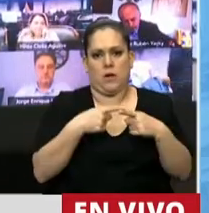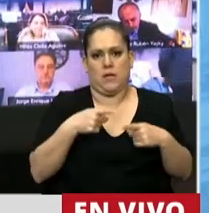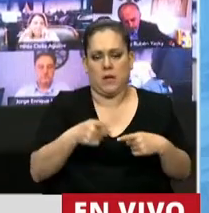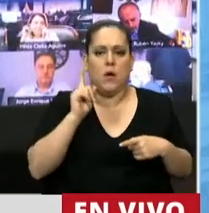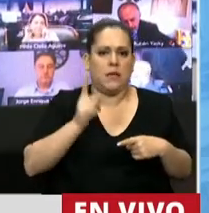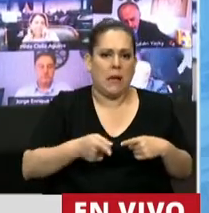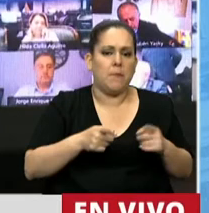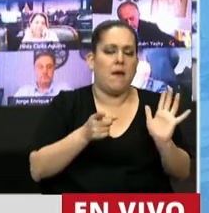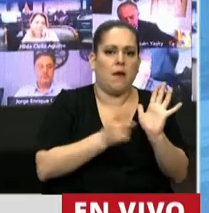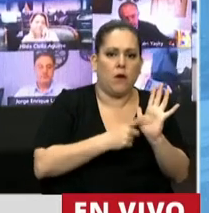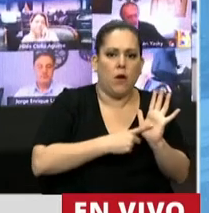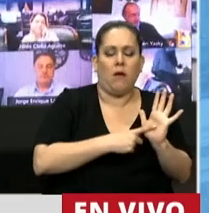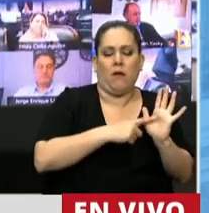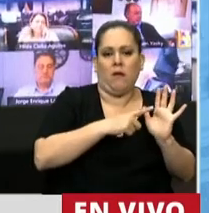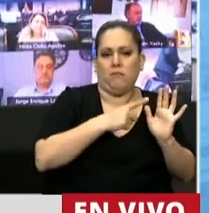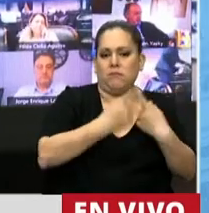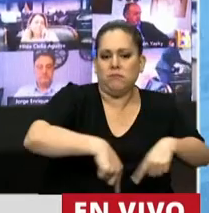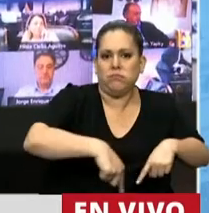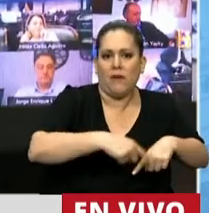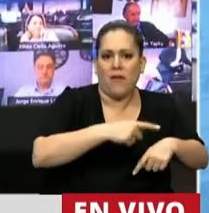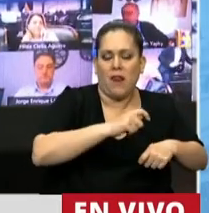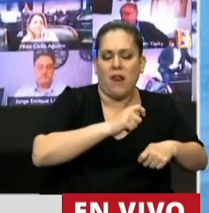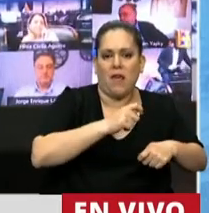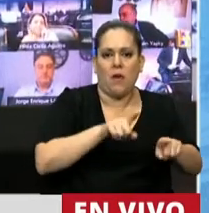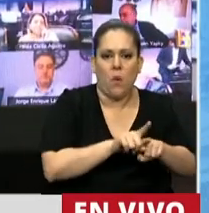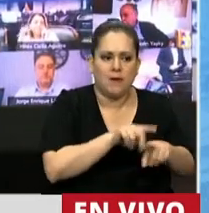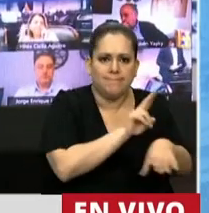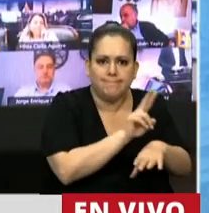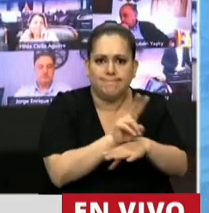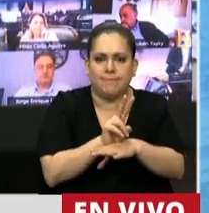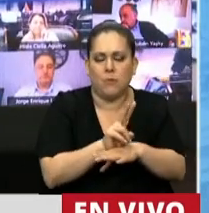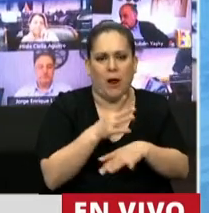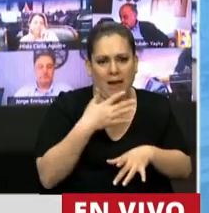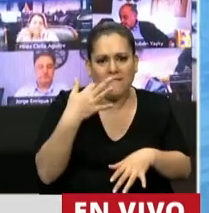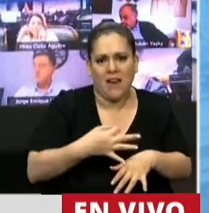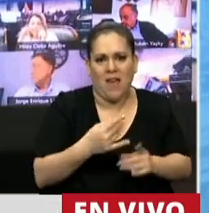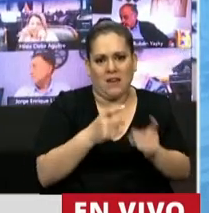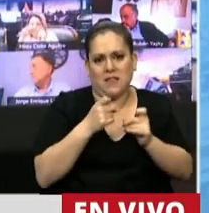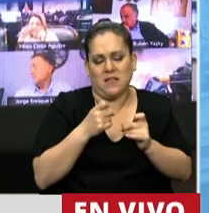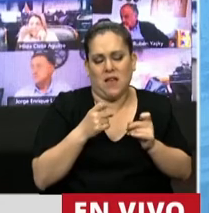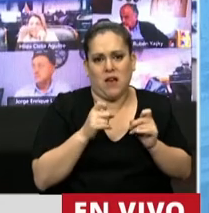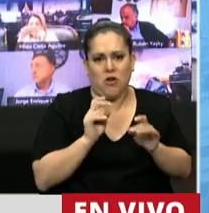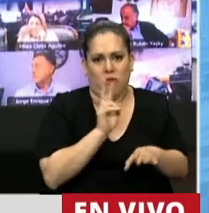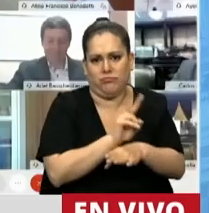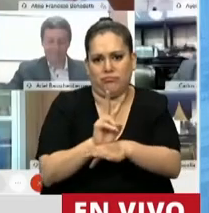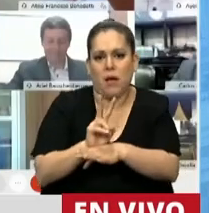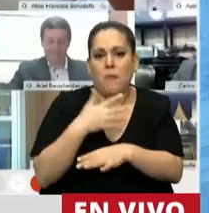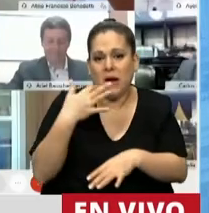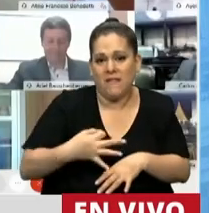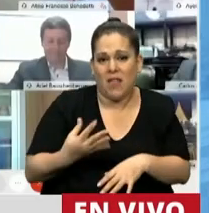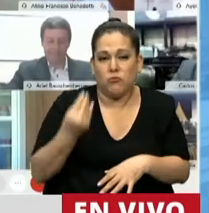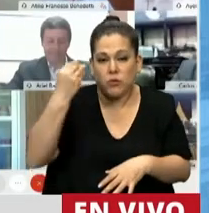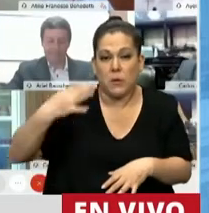circulación de los bienes. ¿Por qué es necesario defender la verdad? Ya que muchas veces el ciudadano común tiene que